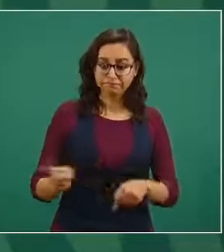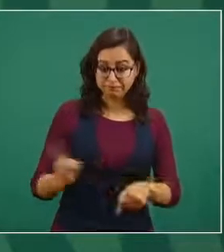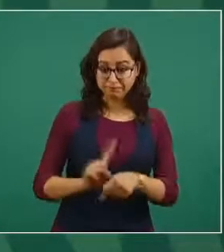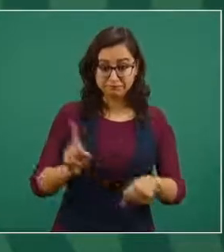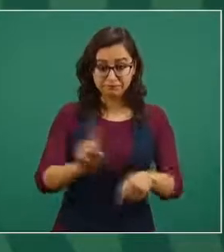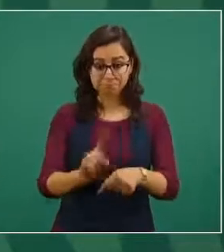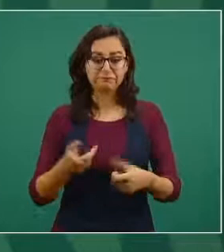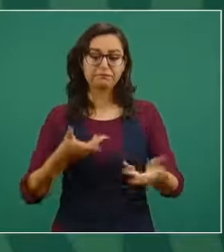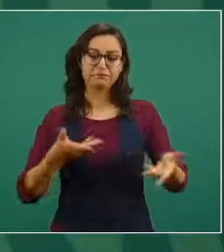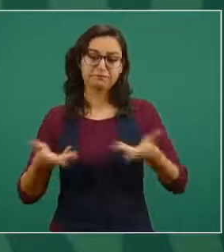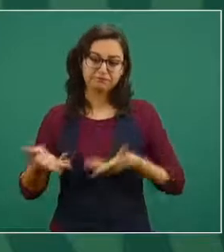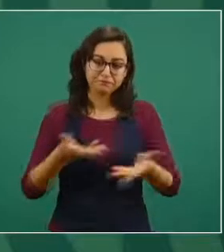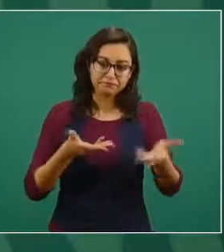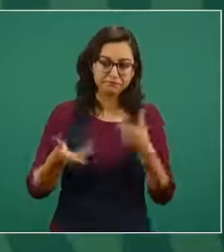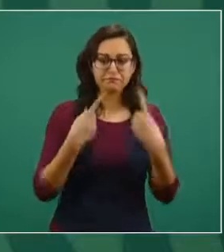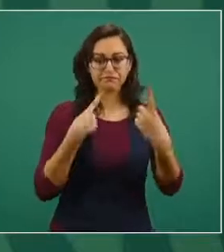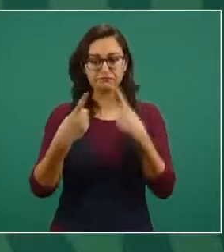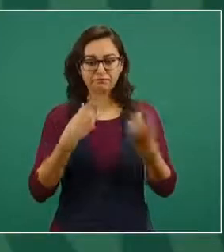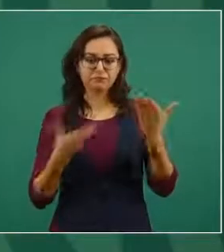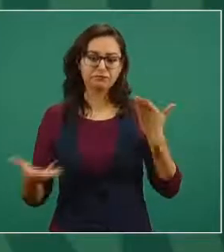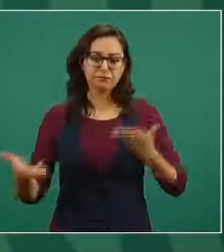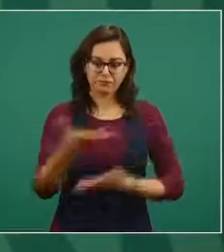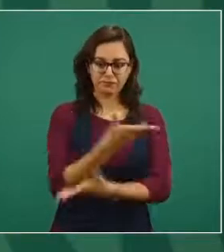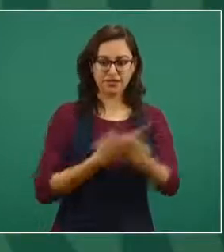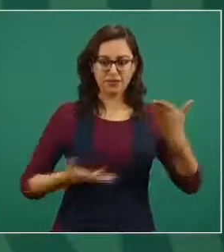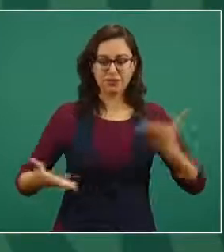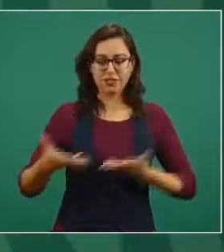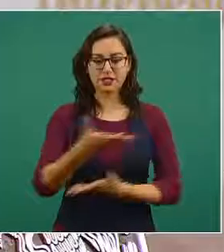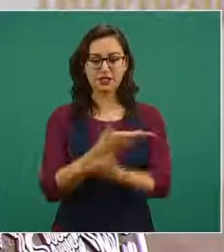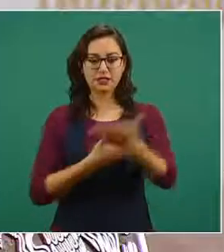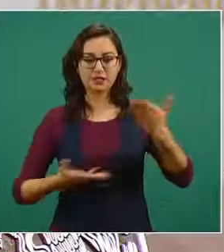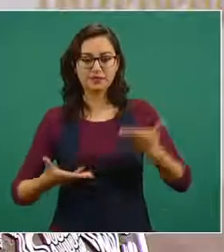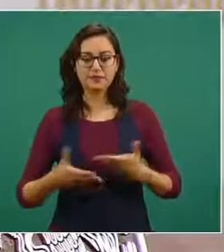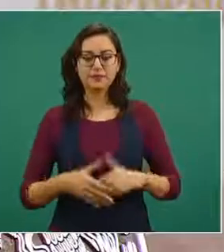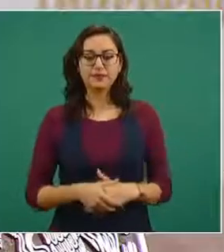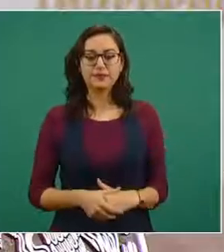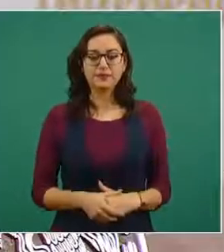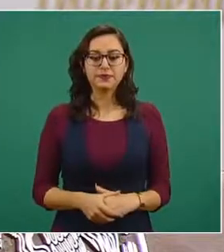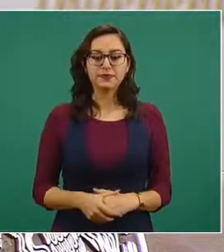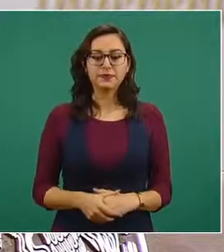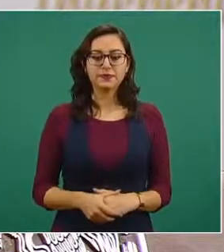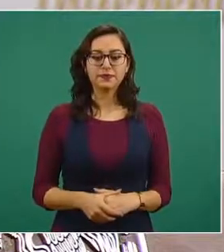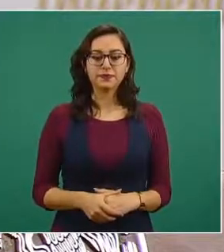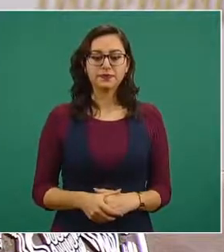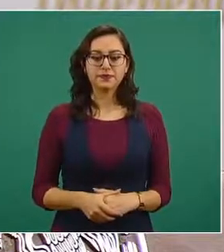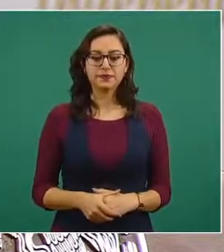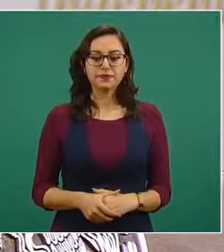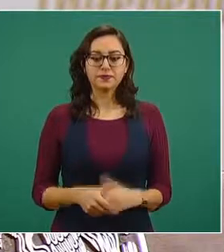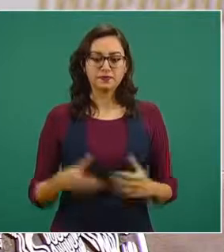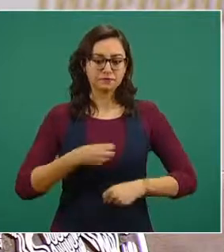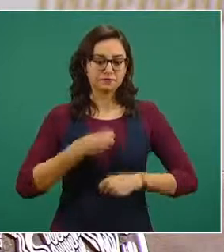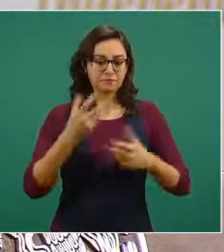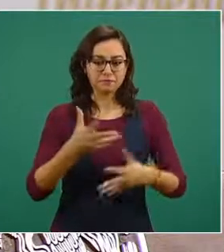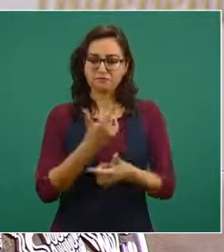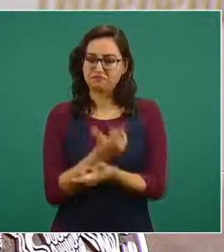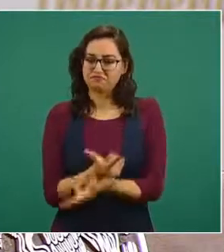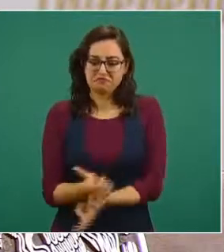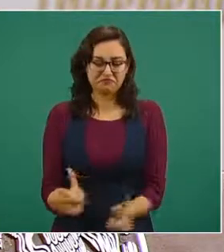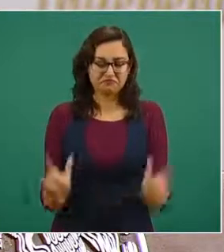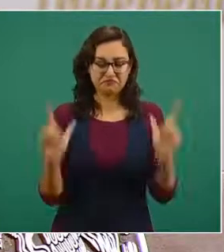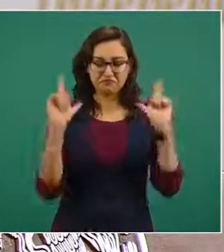libre, transparente,